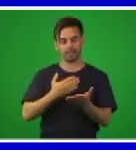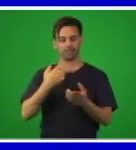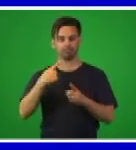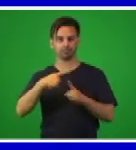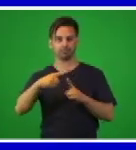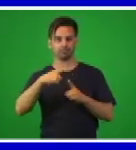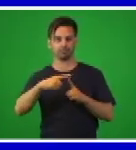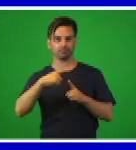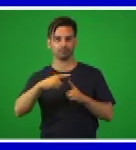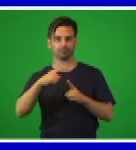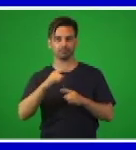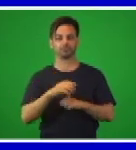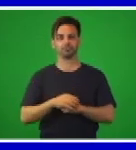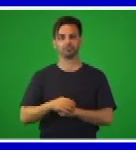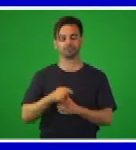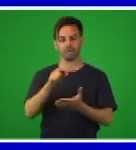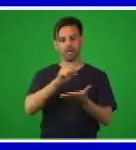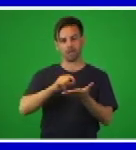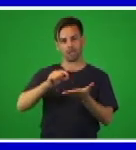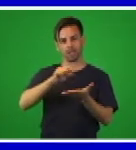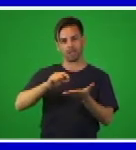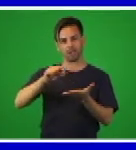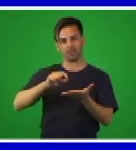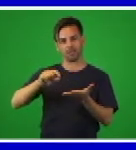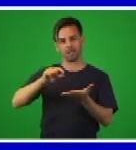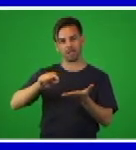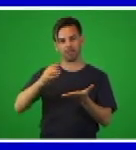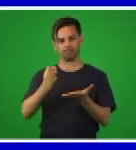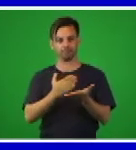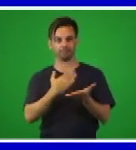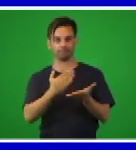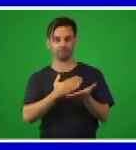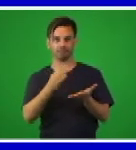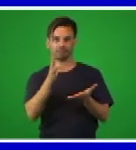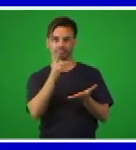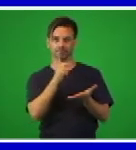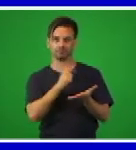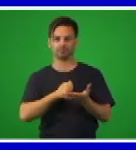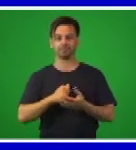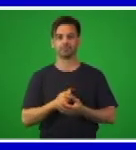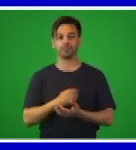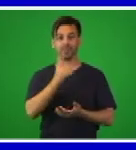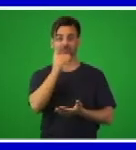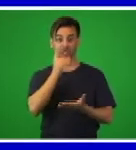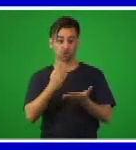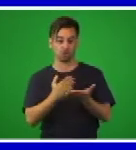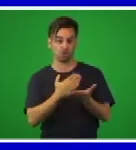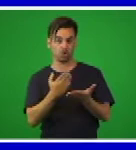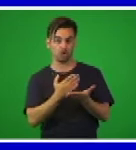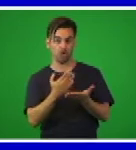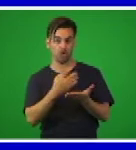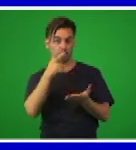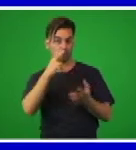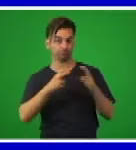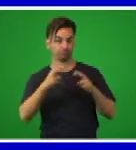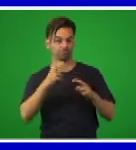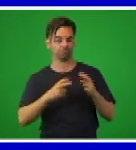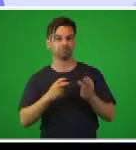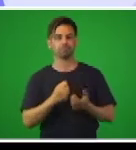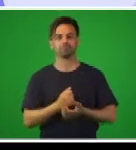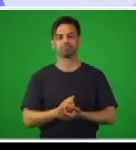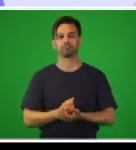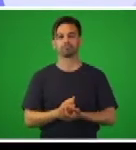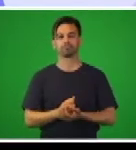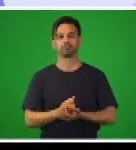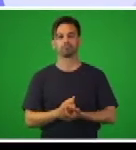español, el cuaderno de caligrafía, muy importante el diccionario que ya tenemos la experiencia del encuentro anterior